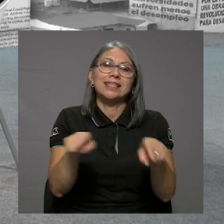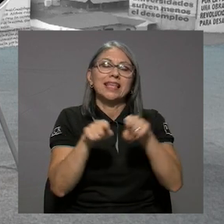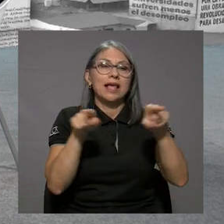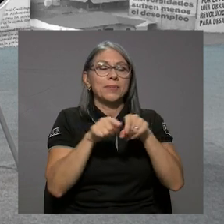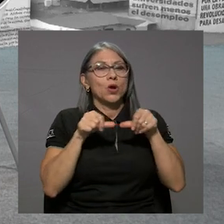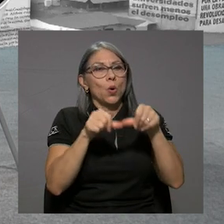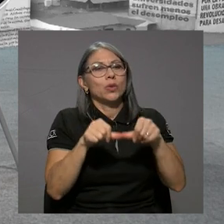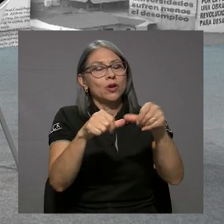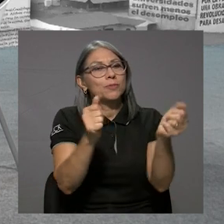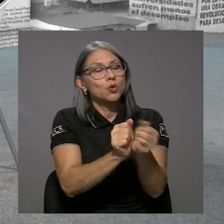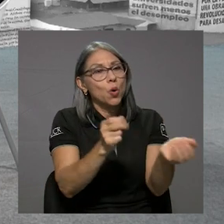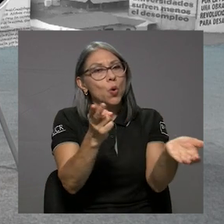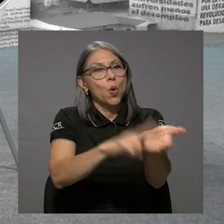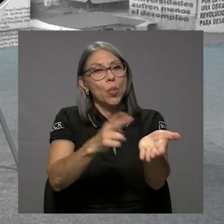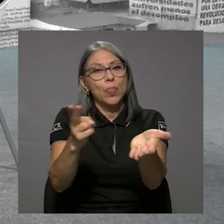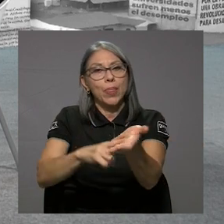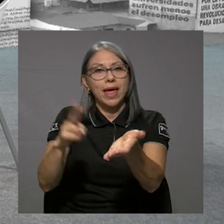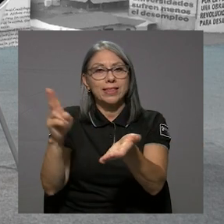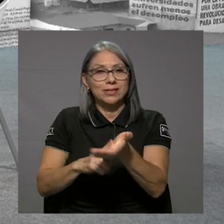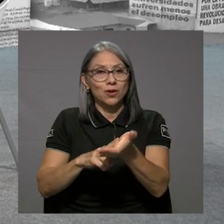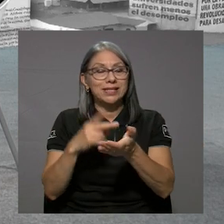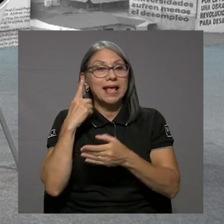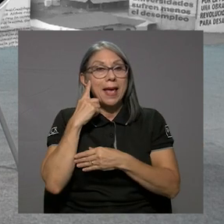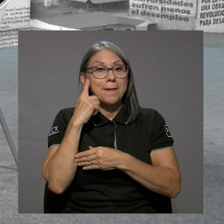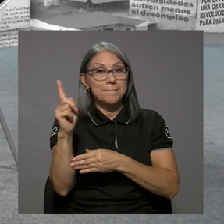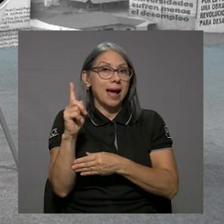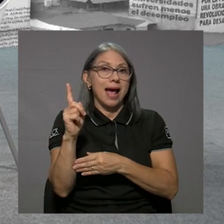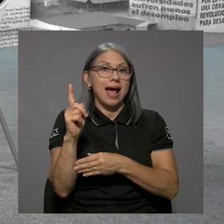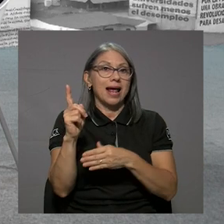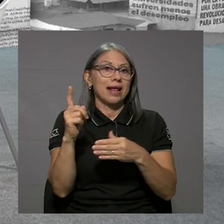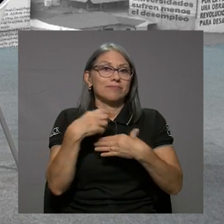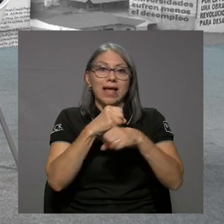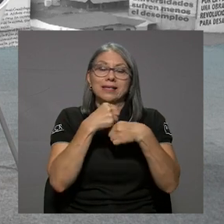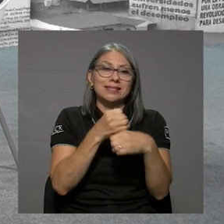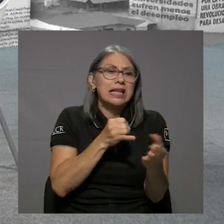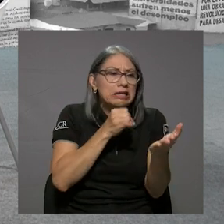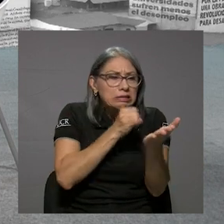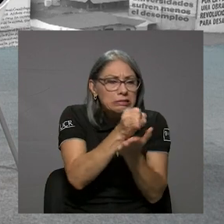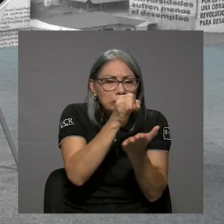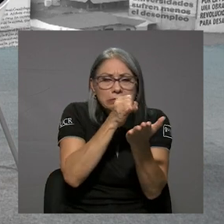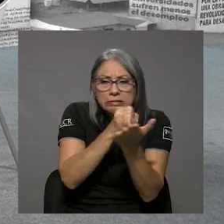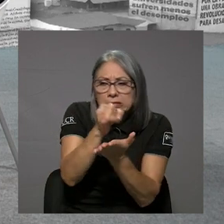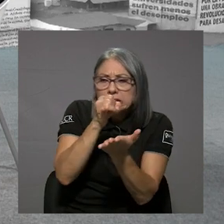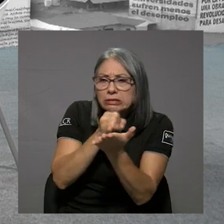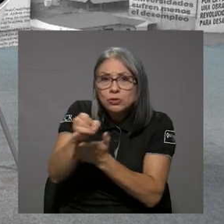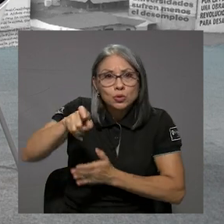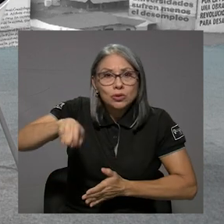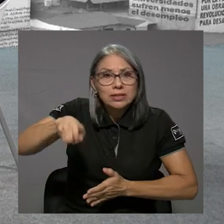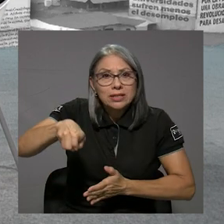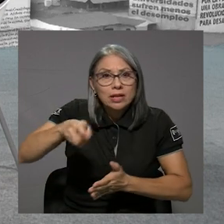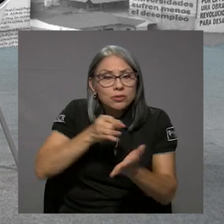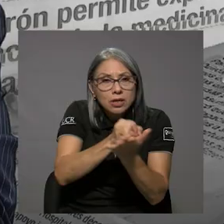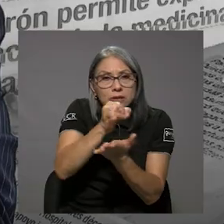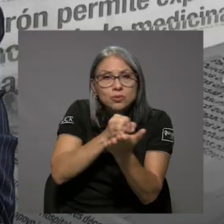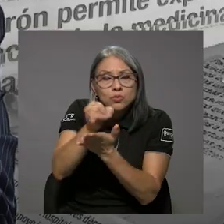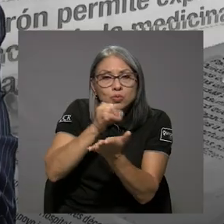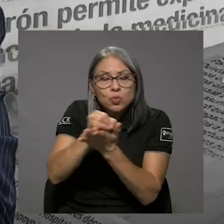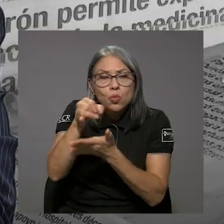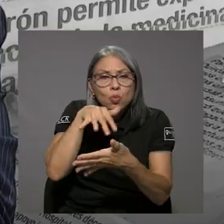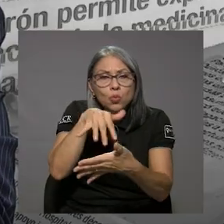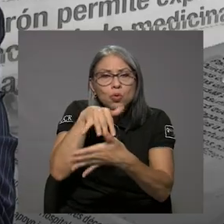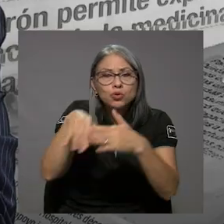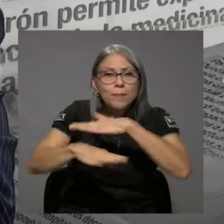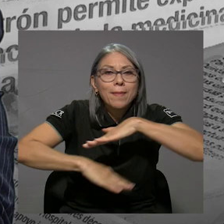continuamos con las contrataciones para hacer desde lo que son todos los estudios que se requieren en el país, estudios básicos, pero